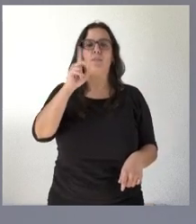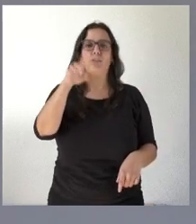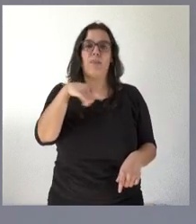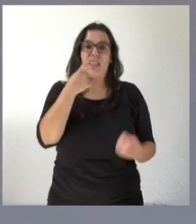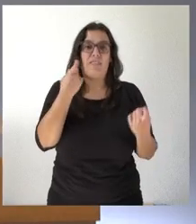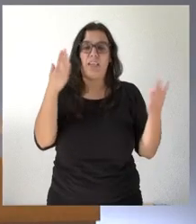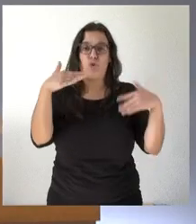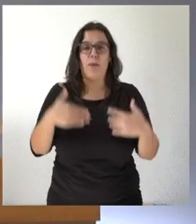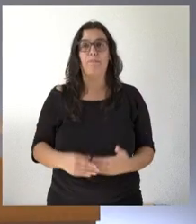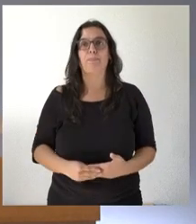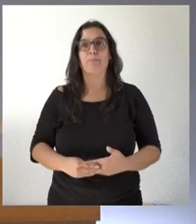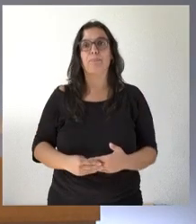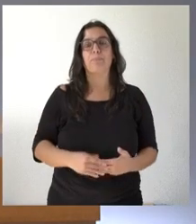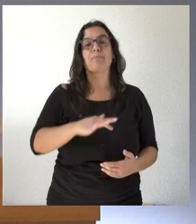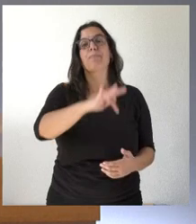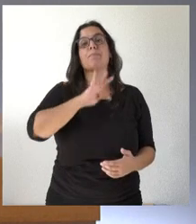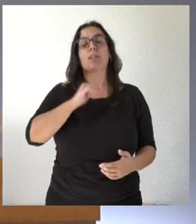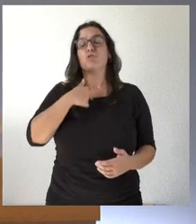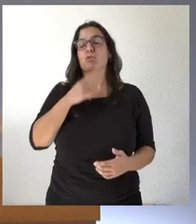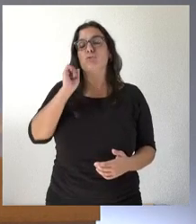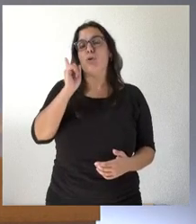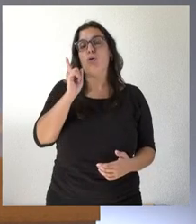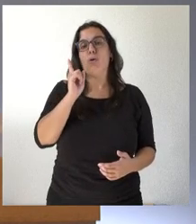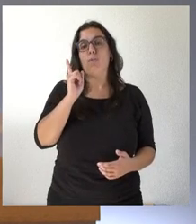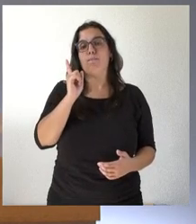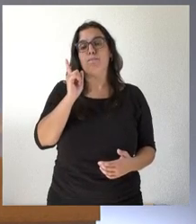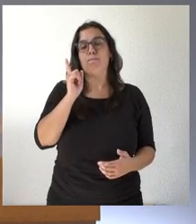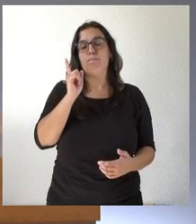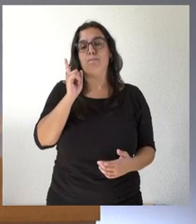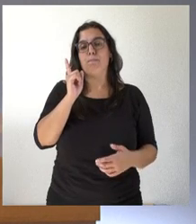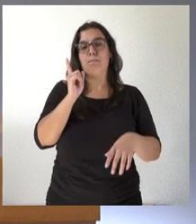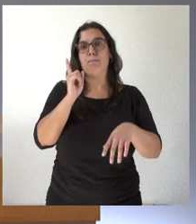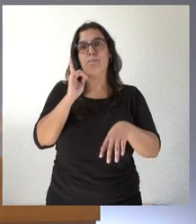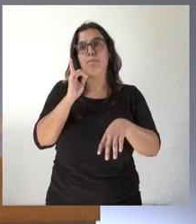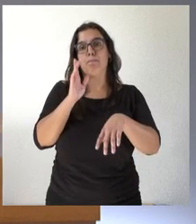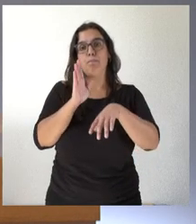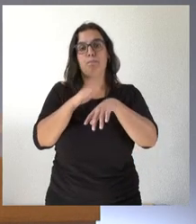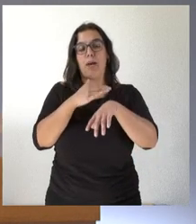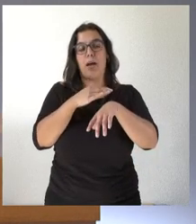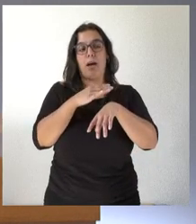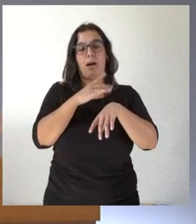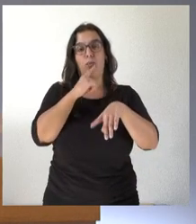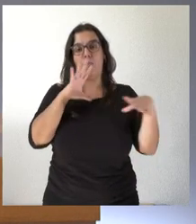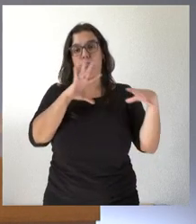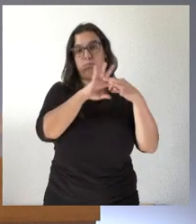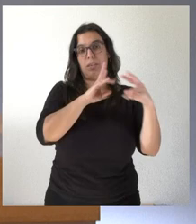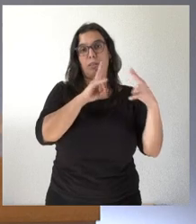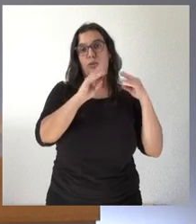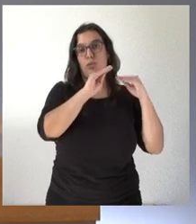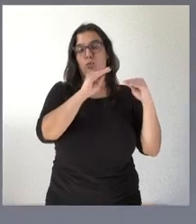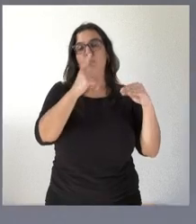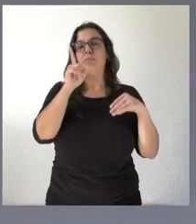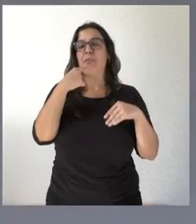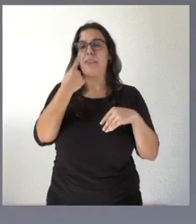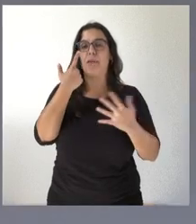momento Yo simplemente por acompañar a la respuesta del portavoz significar